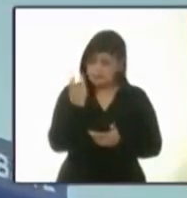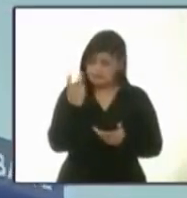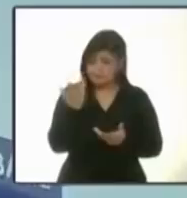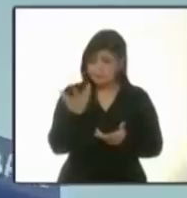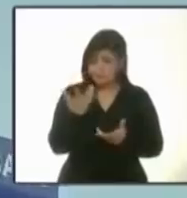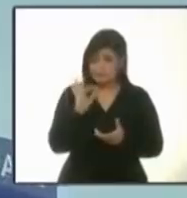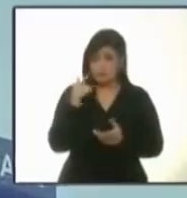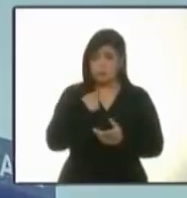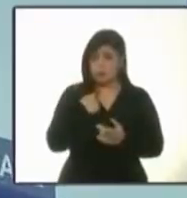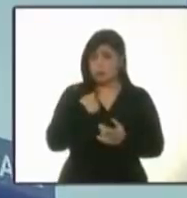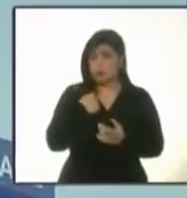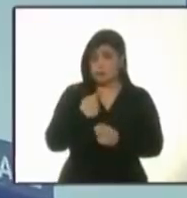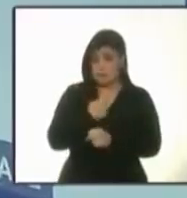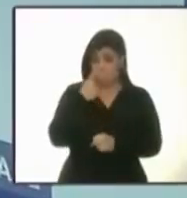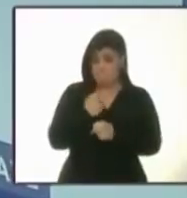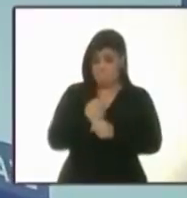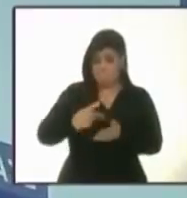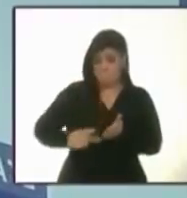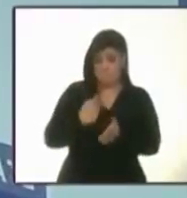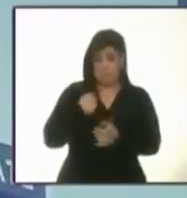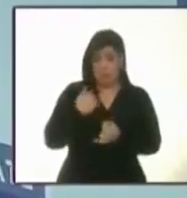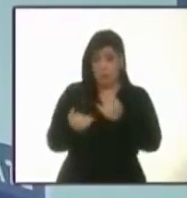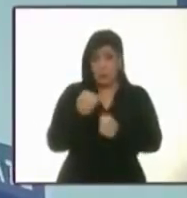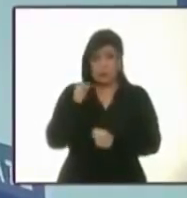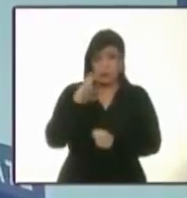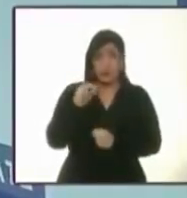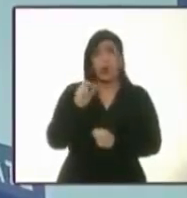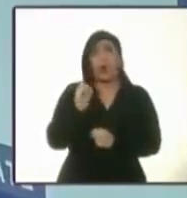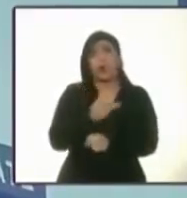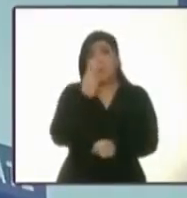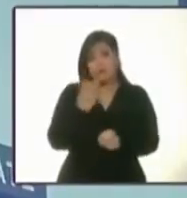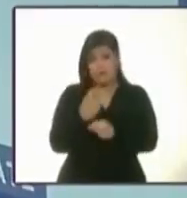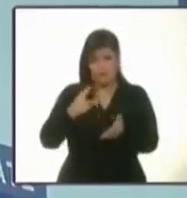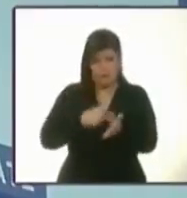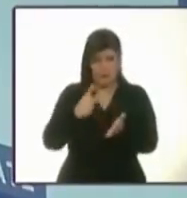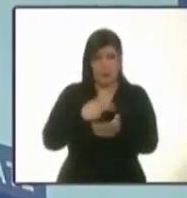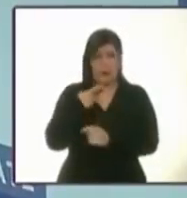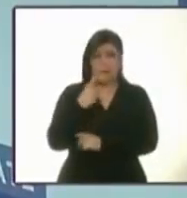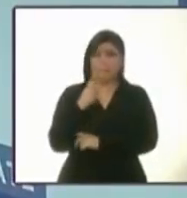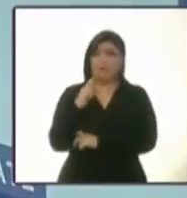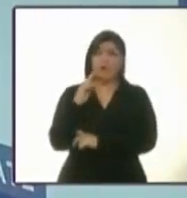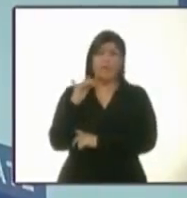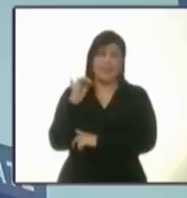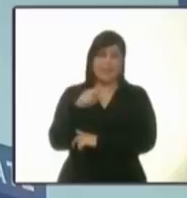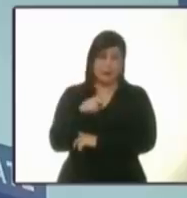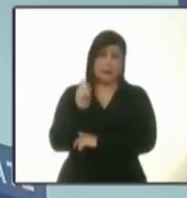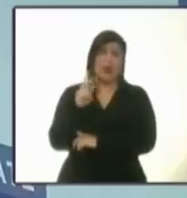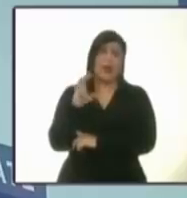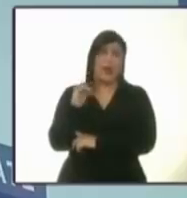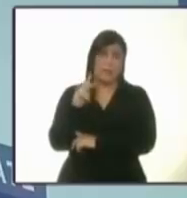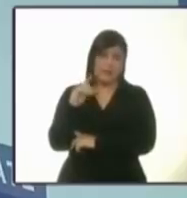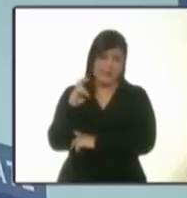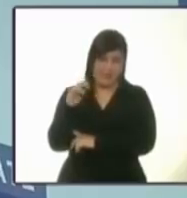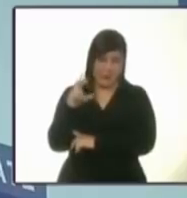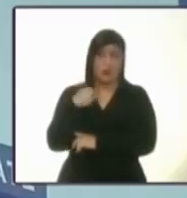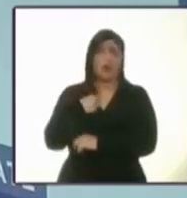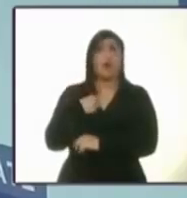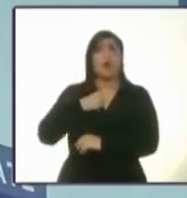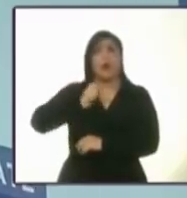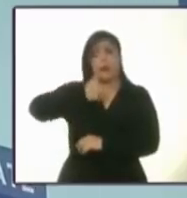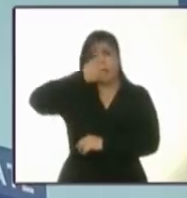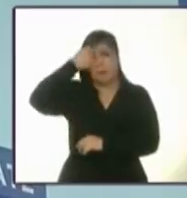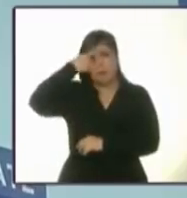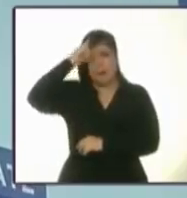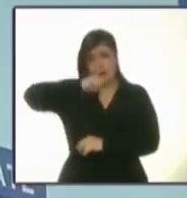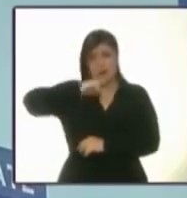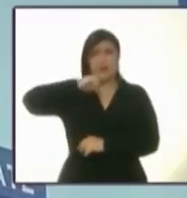si tengo suerte, la primera vez o la tercera que hayan escuchado mi nombre, purificación carpinteiro. Soy candidata a la jefatura de